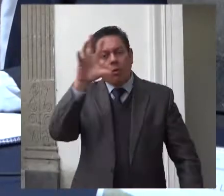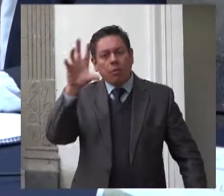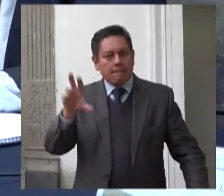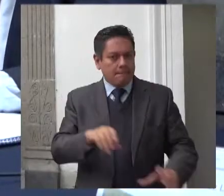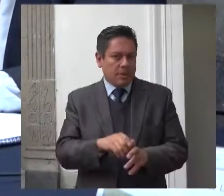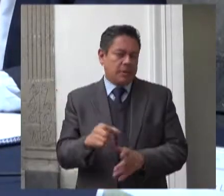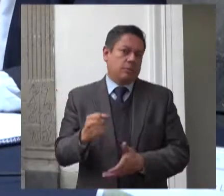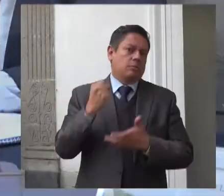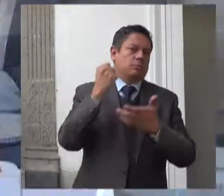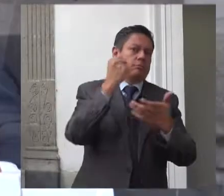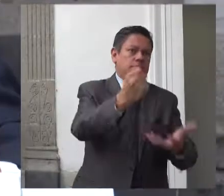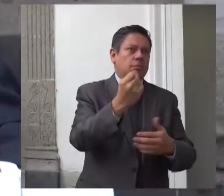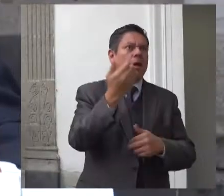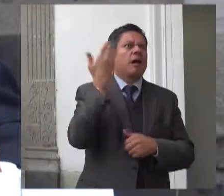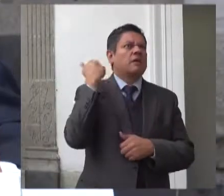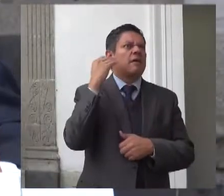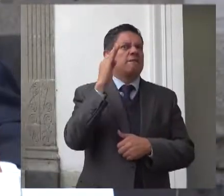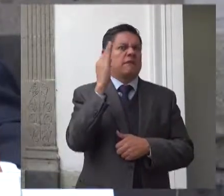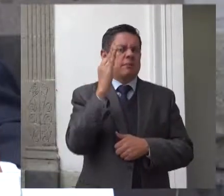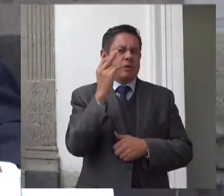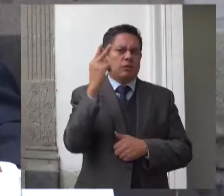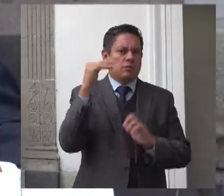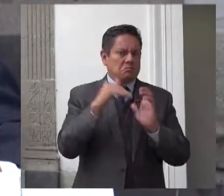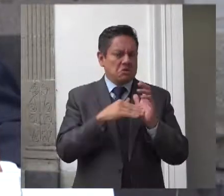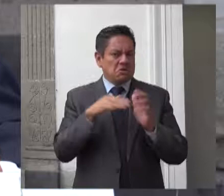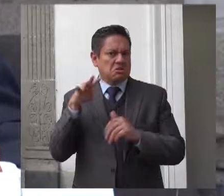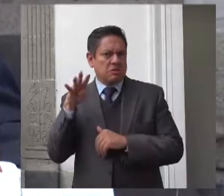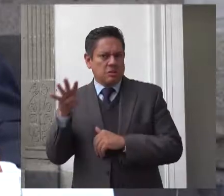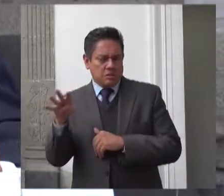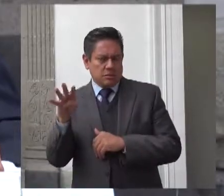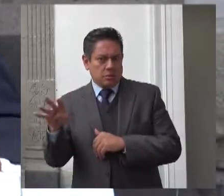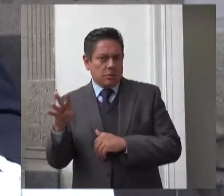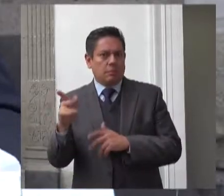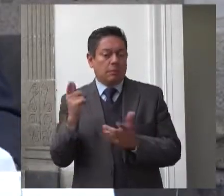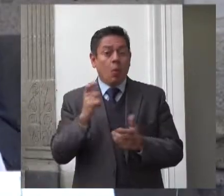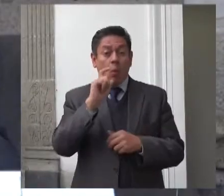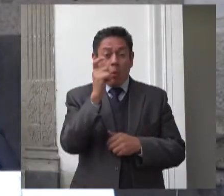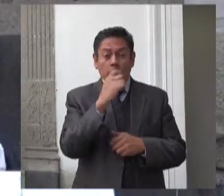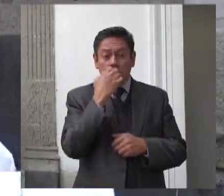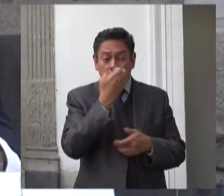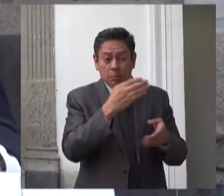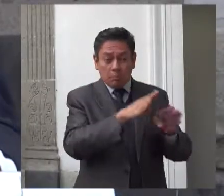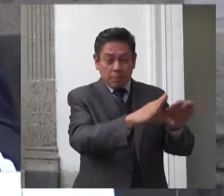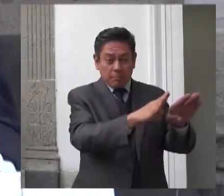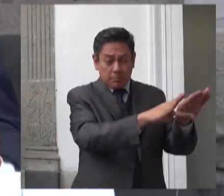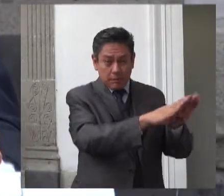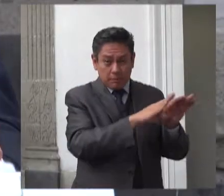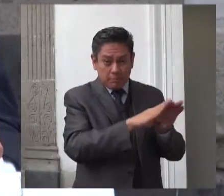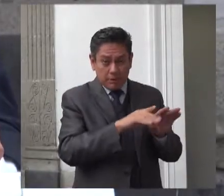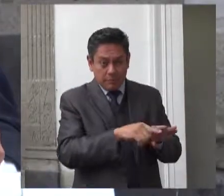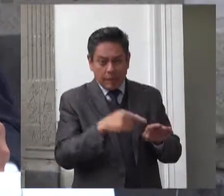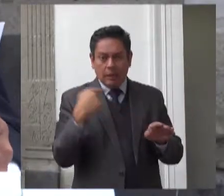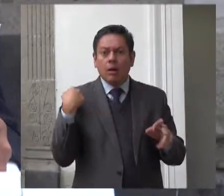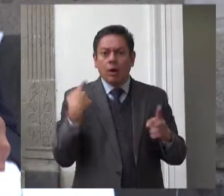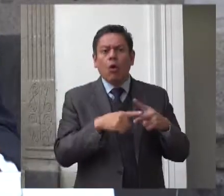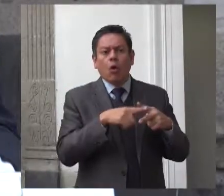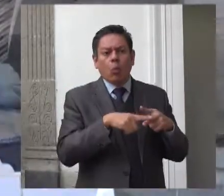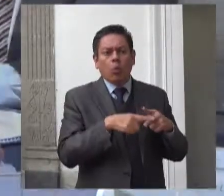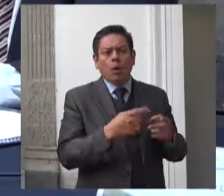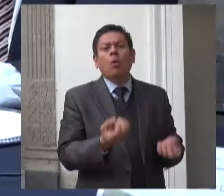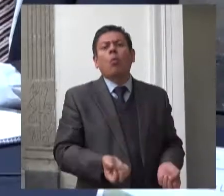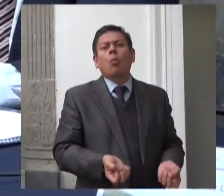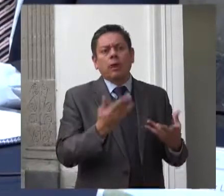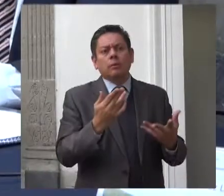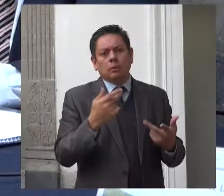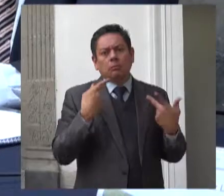fecha en que se haya pagado y hasta aquella en que se emitieron las reglas de operación del programa de